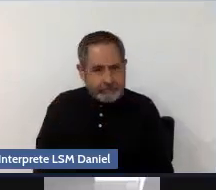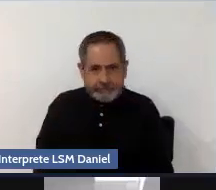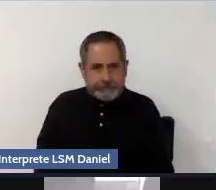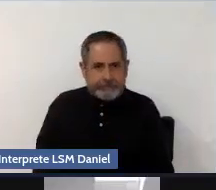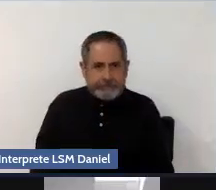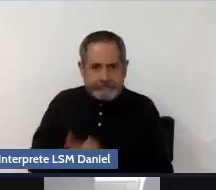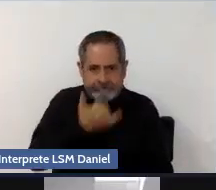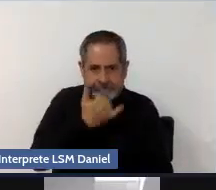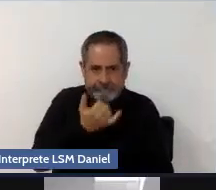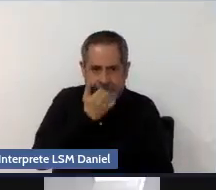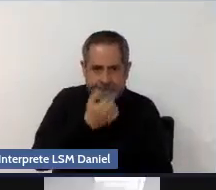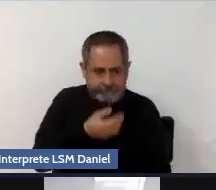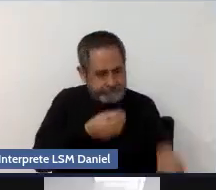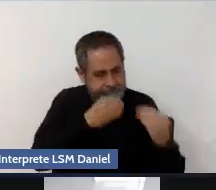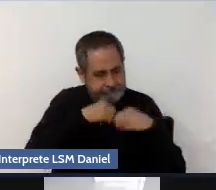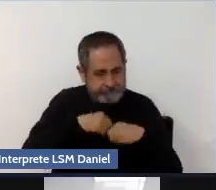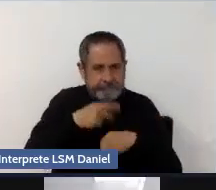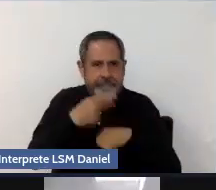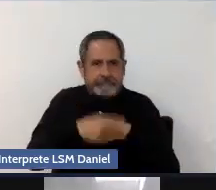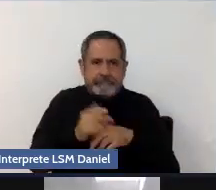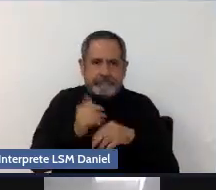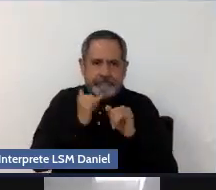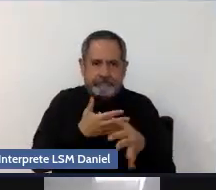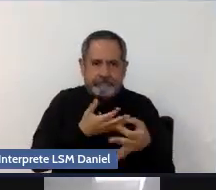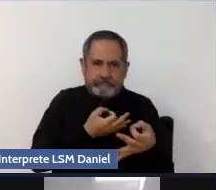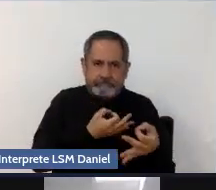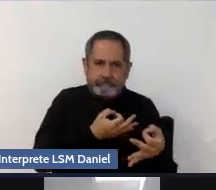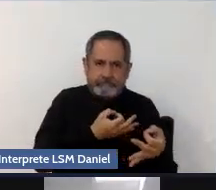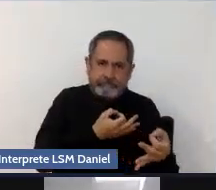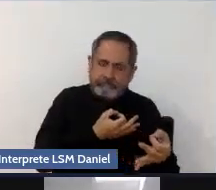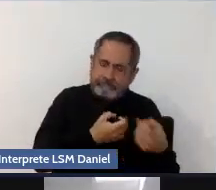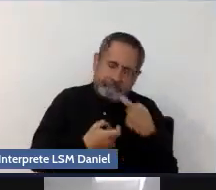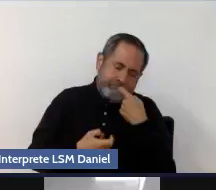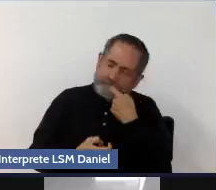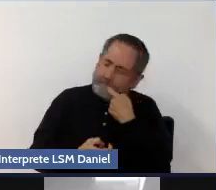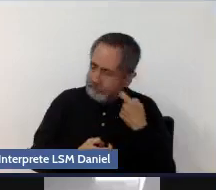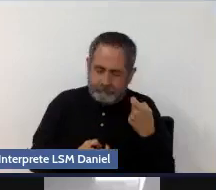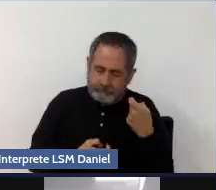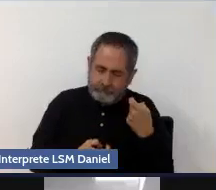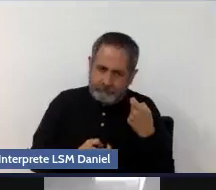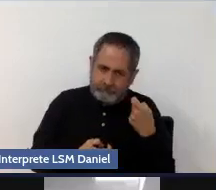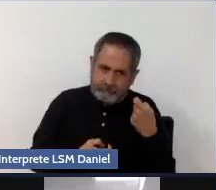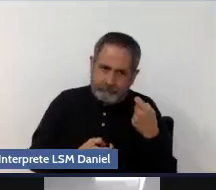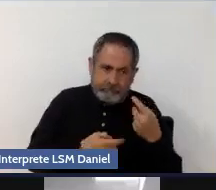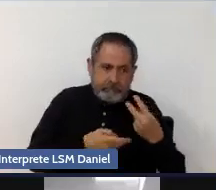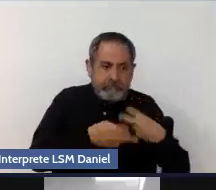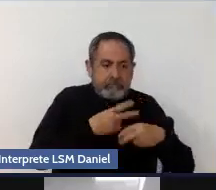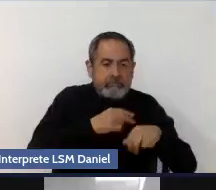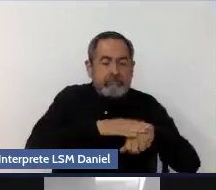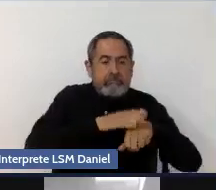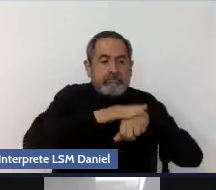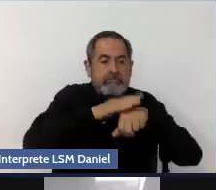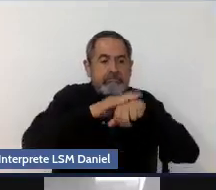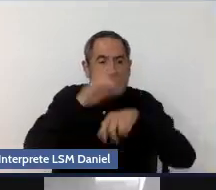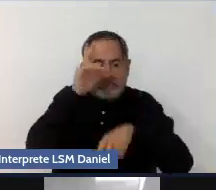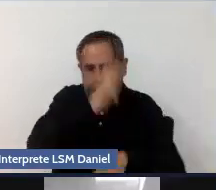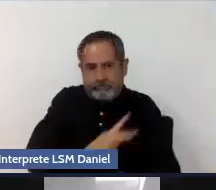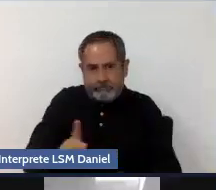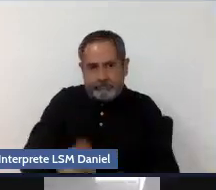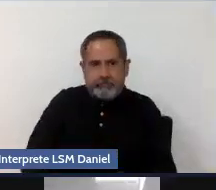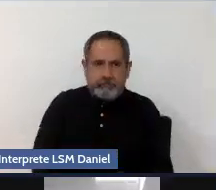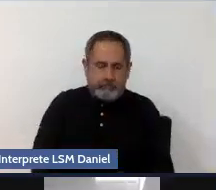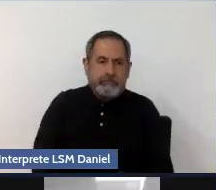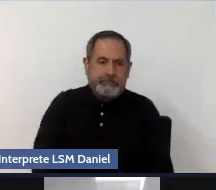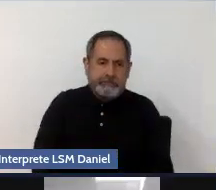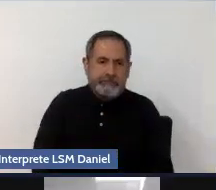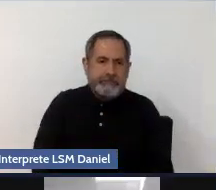metiendo en una trampa, ¿no? Porque pues el consumo va y está avanzando. Entonces, pero bueno, aquí están estos